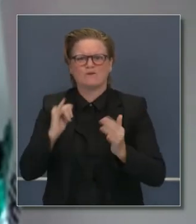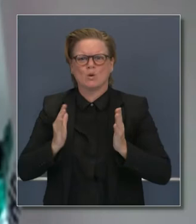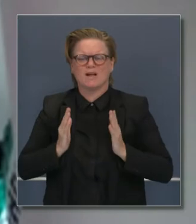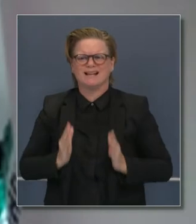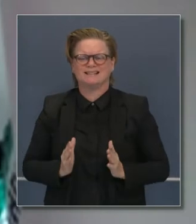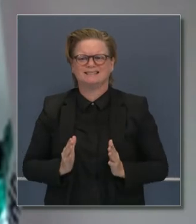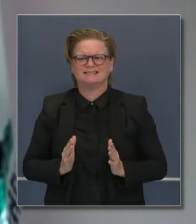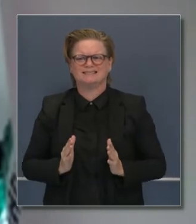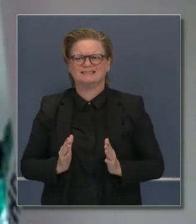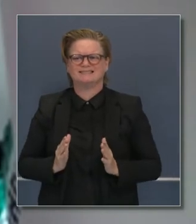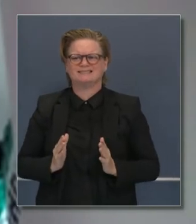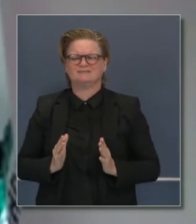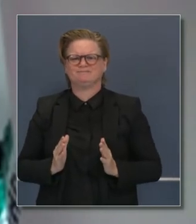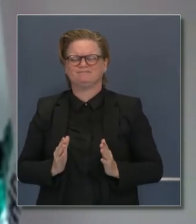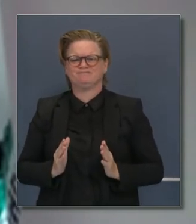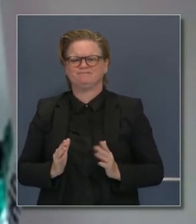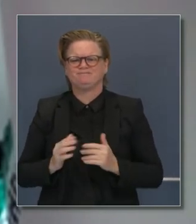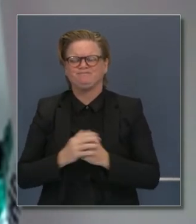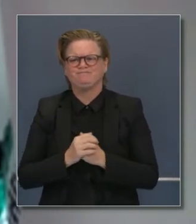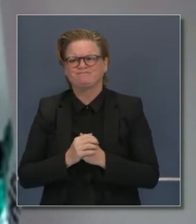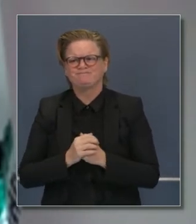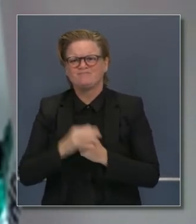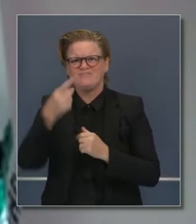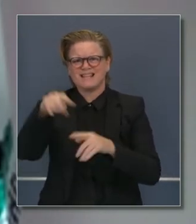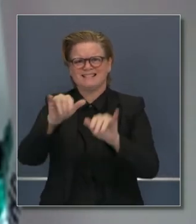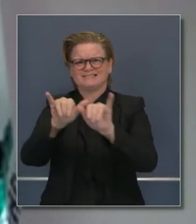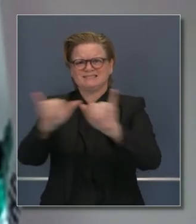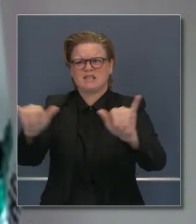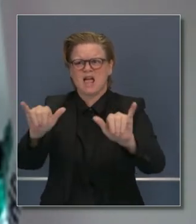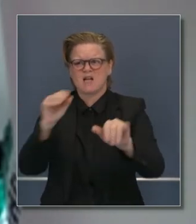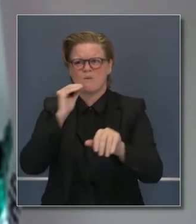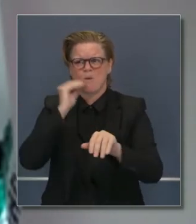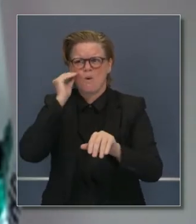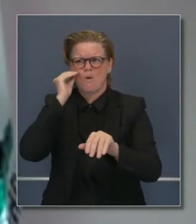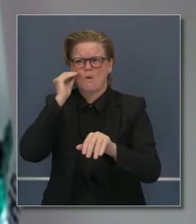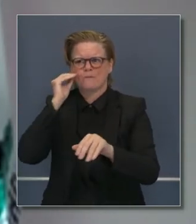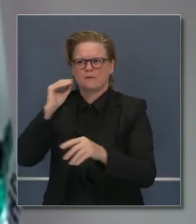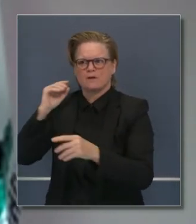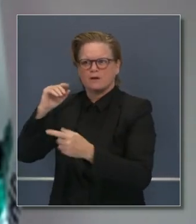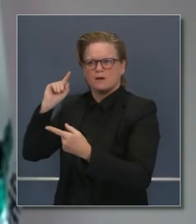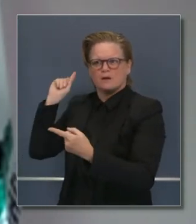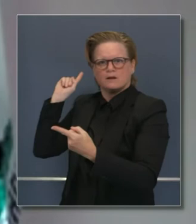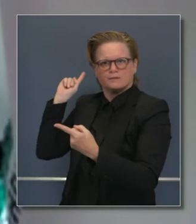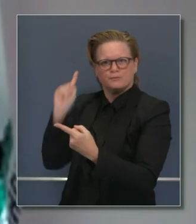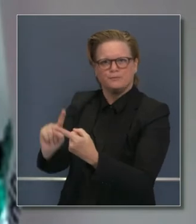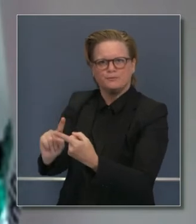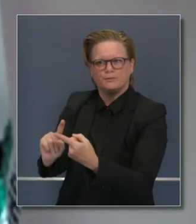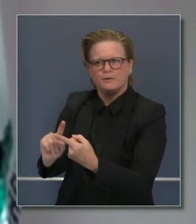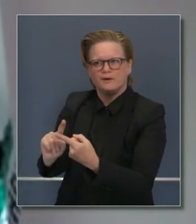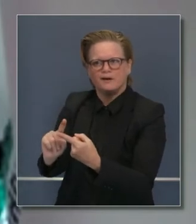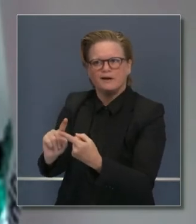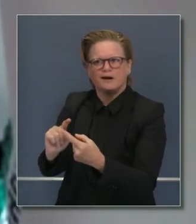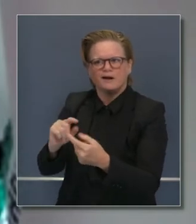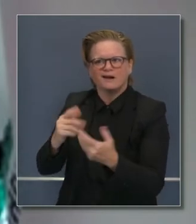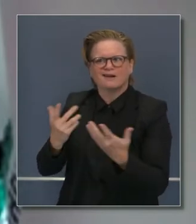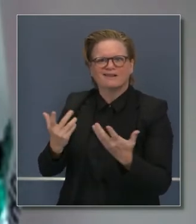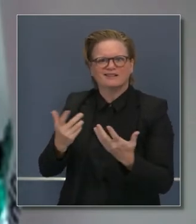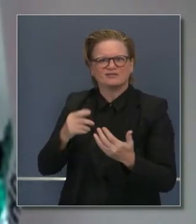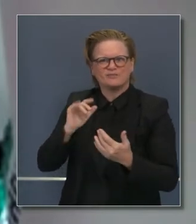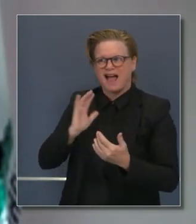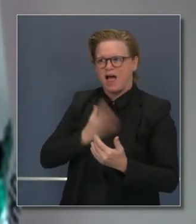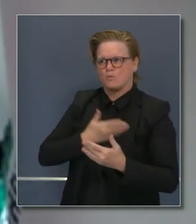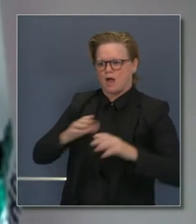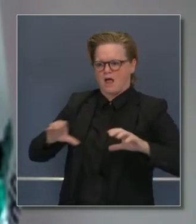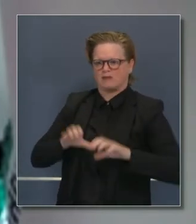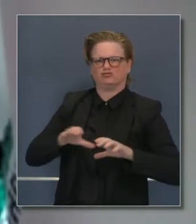reunirnos y sí hemos visto la transmisión a través de nuestras acciones. No solo como aglomerarse